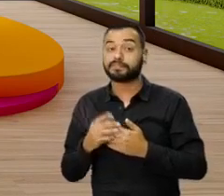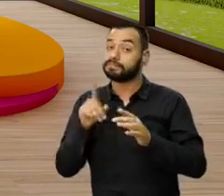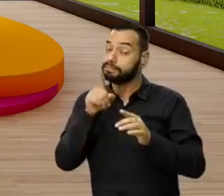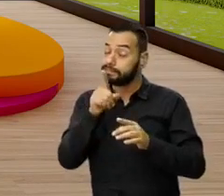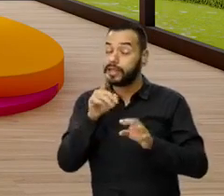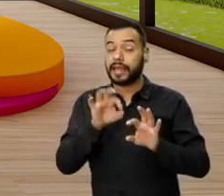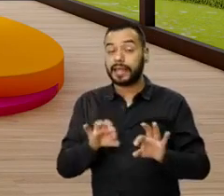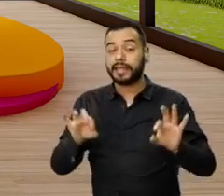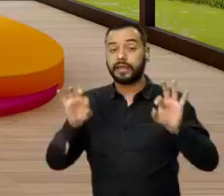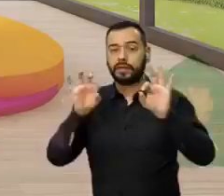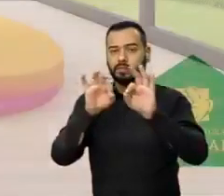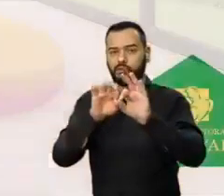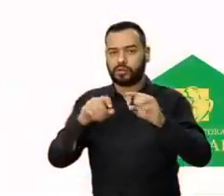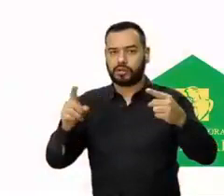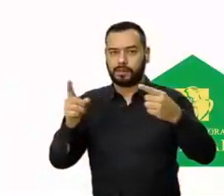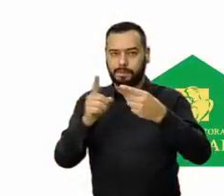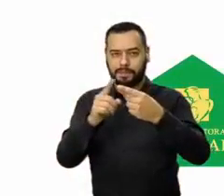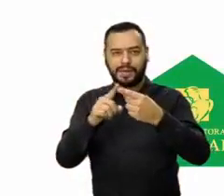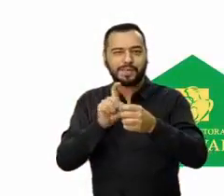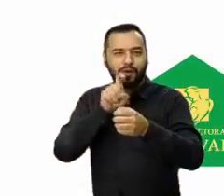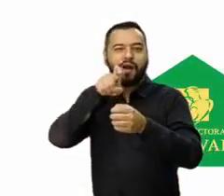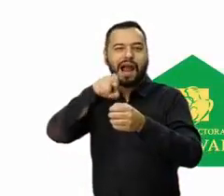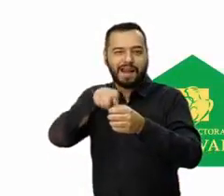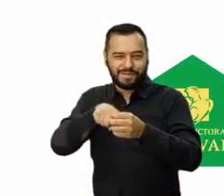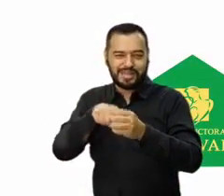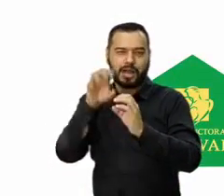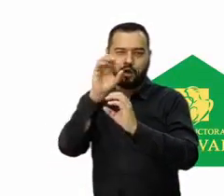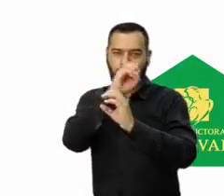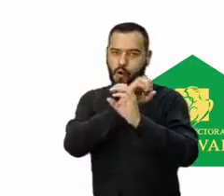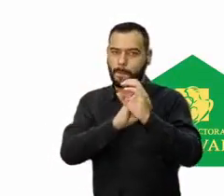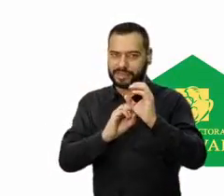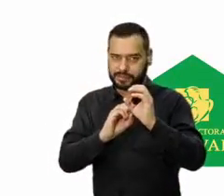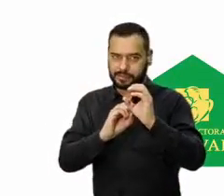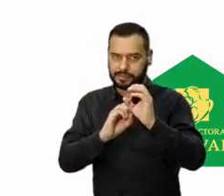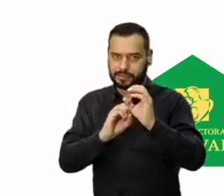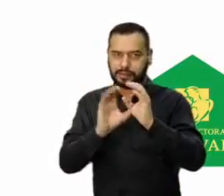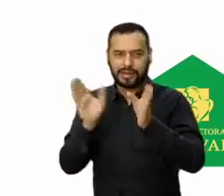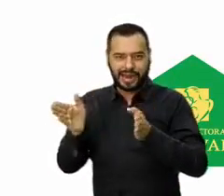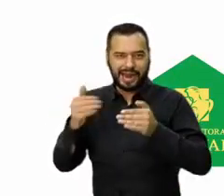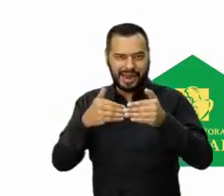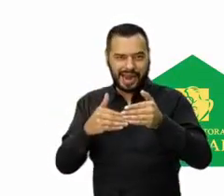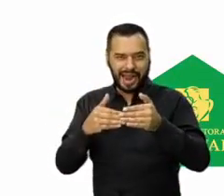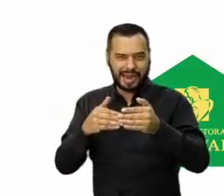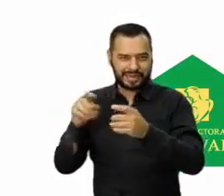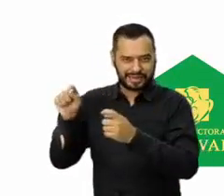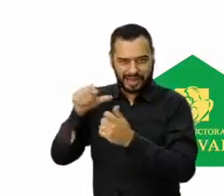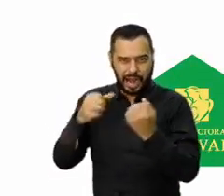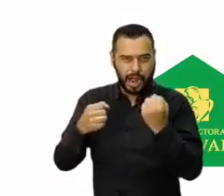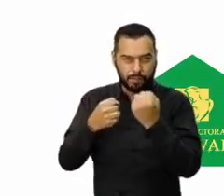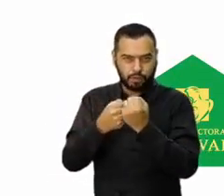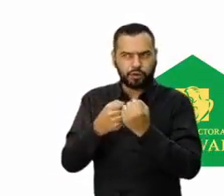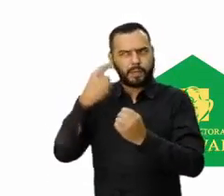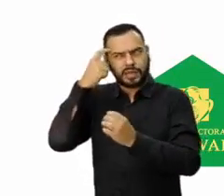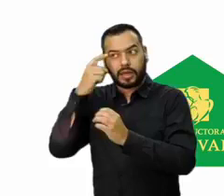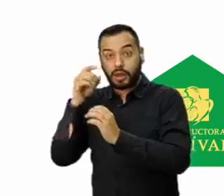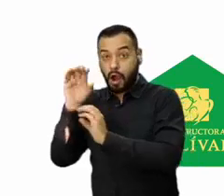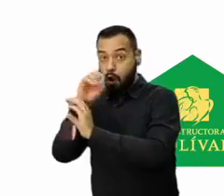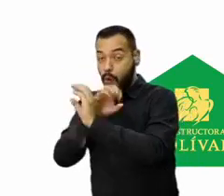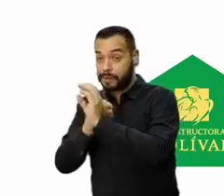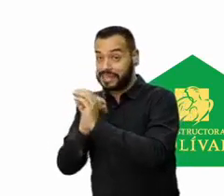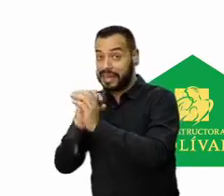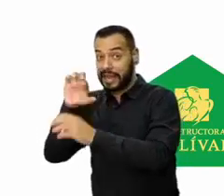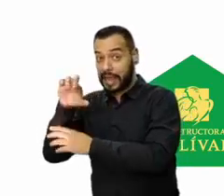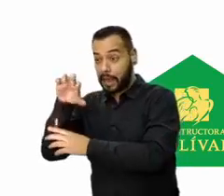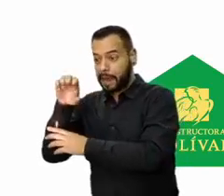importante que, primero que todo, estén afiliados a la caja de compensación, porque muchas veces se nombra Compensar y piensan con la EPS,